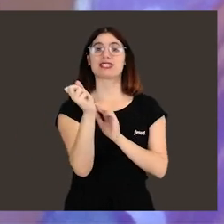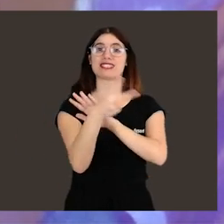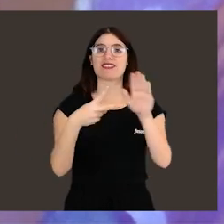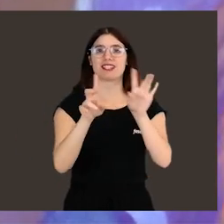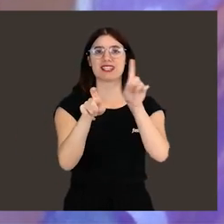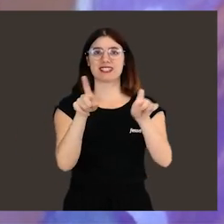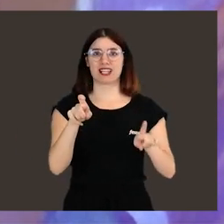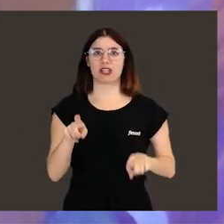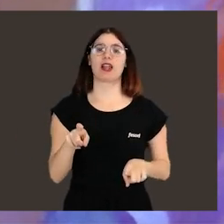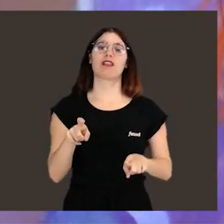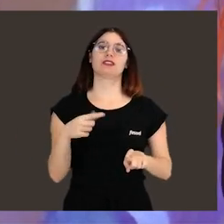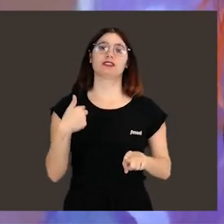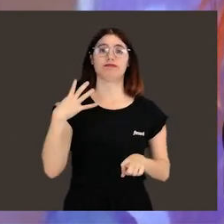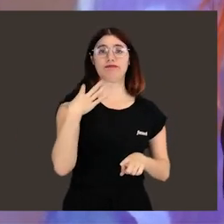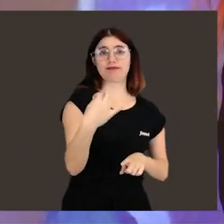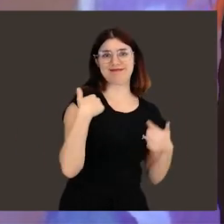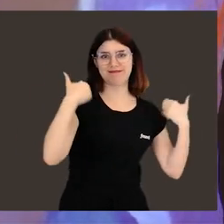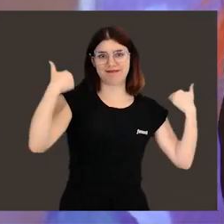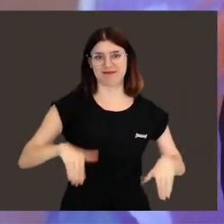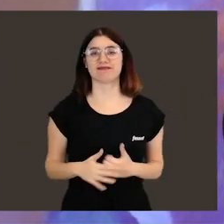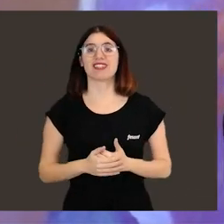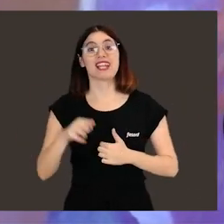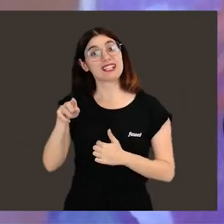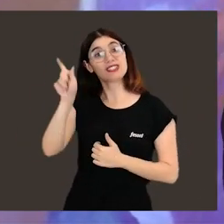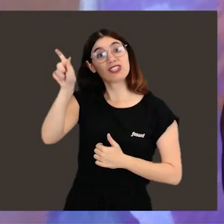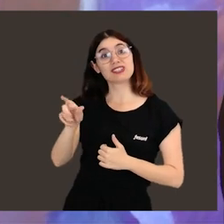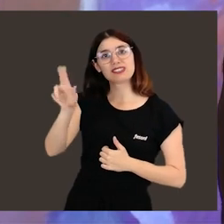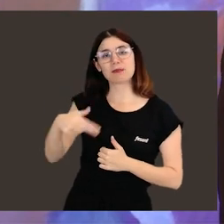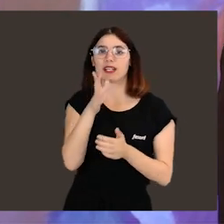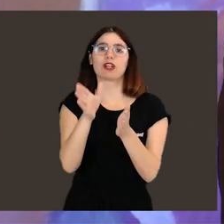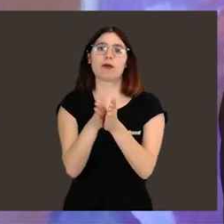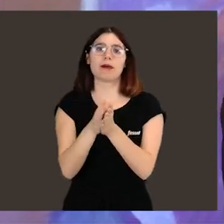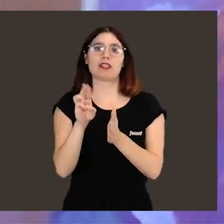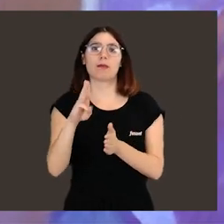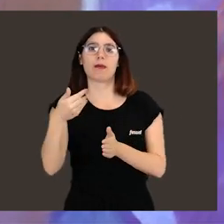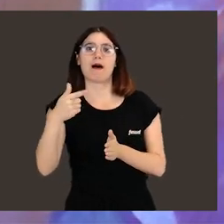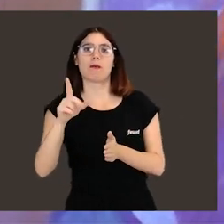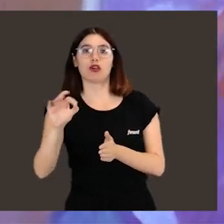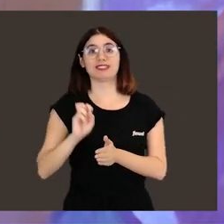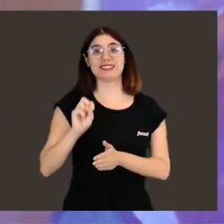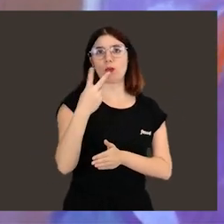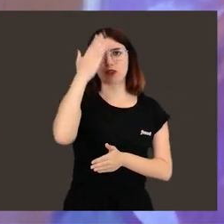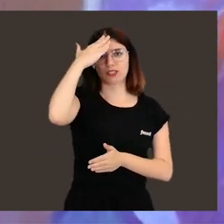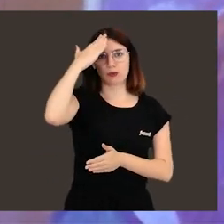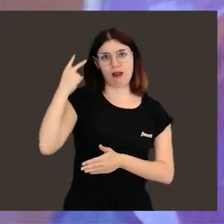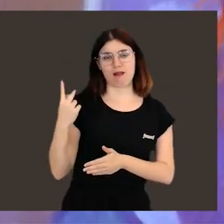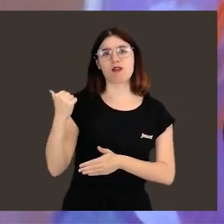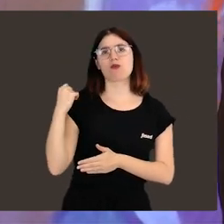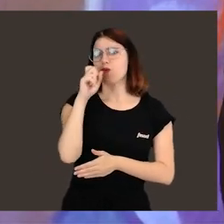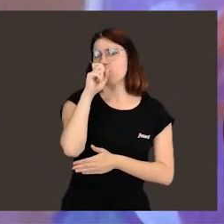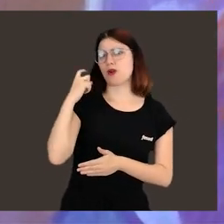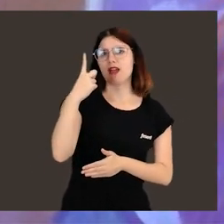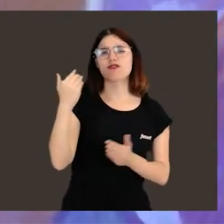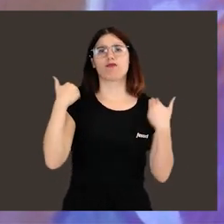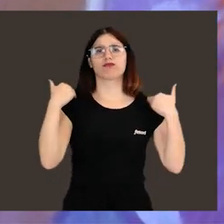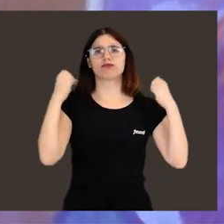finales y 17 seleccionados en noviembre de 2022. Y entre esos seleccionados, Sara García López y tu compañero Pablo. Y mi compañero Pablo como astronauta titular,